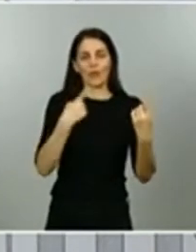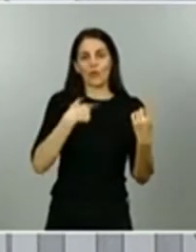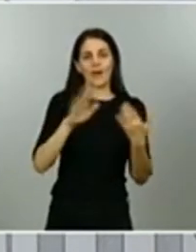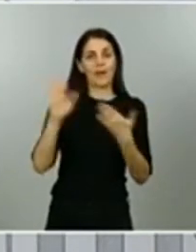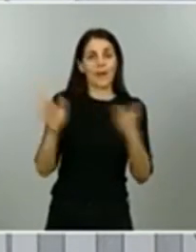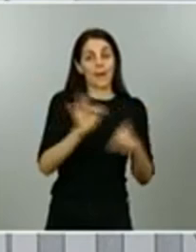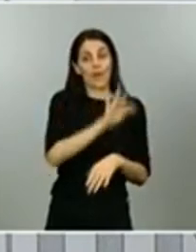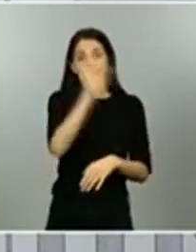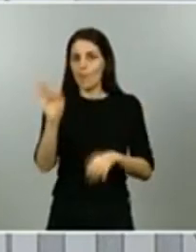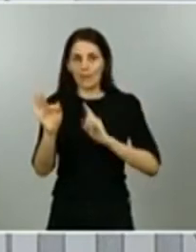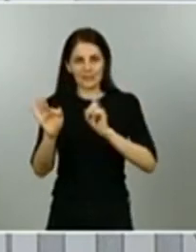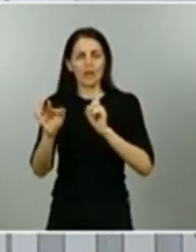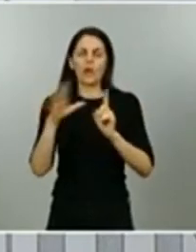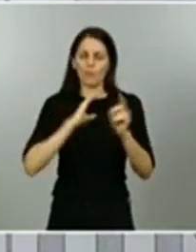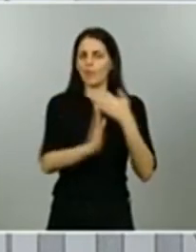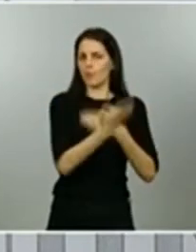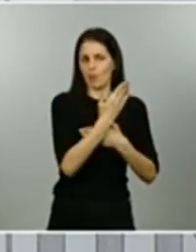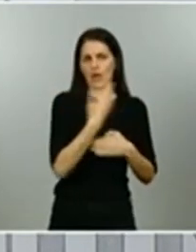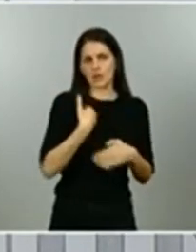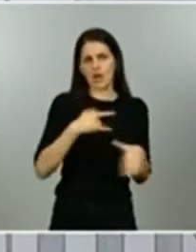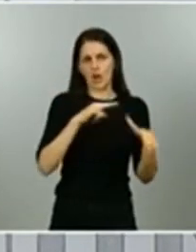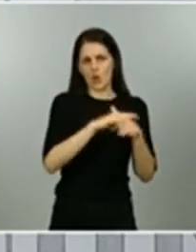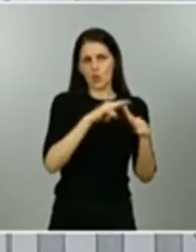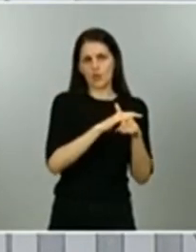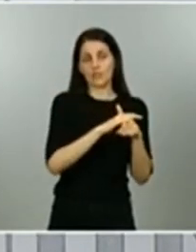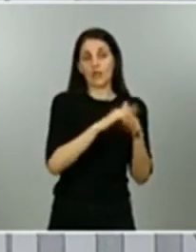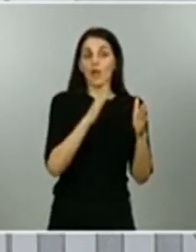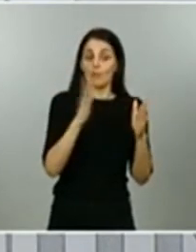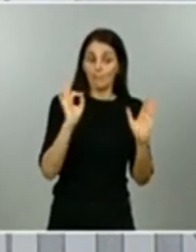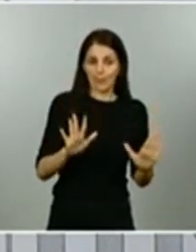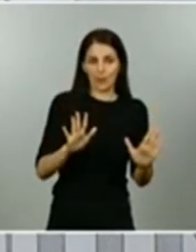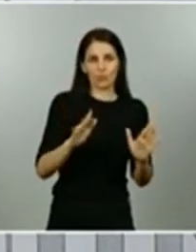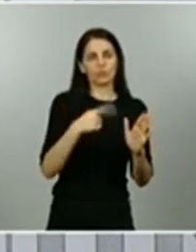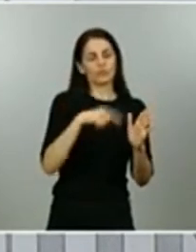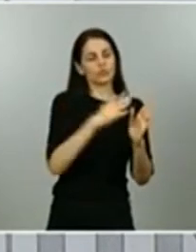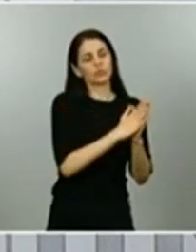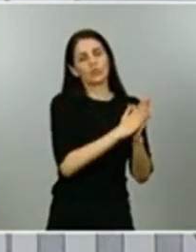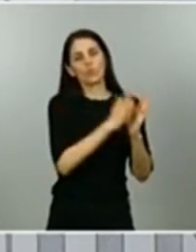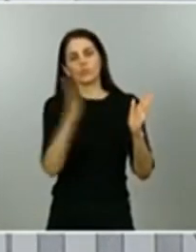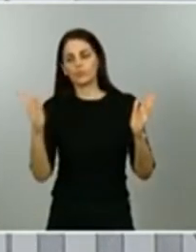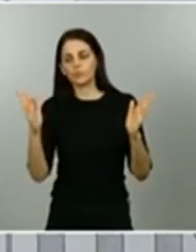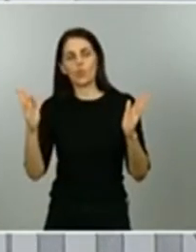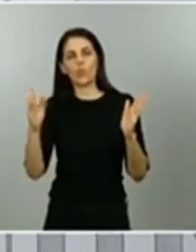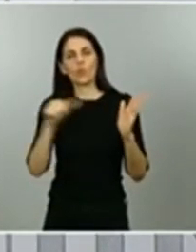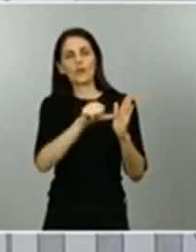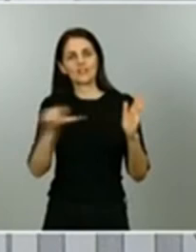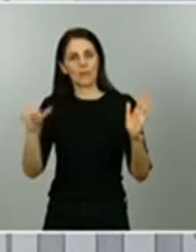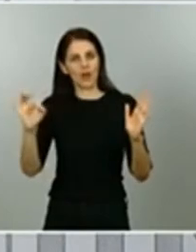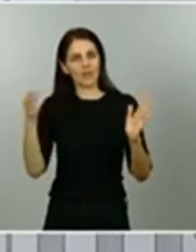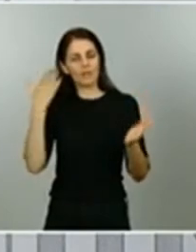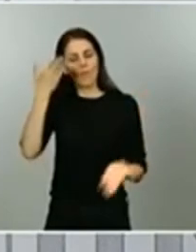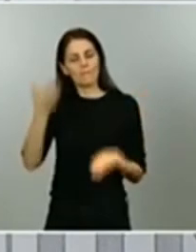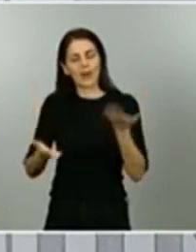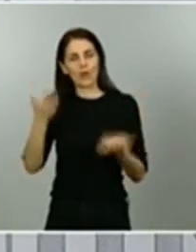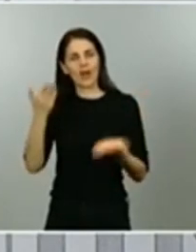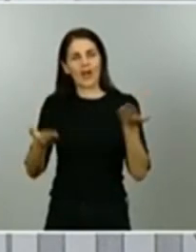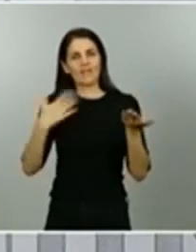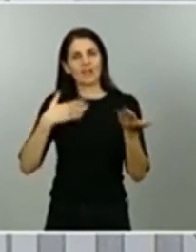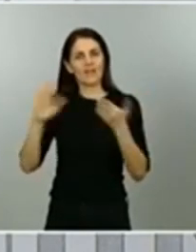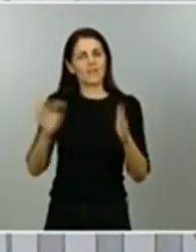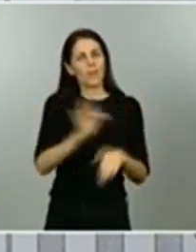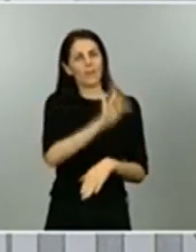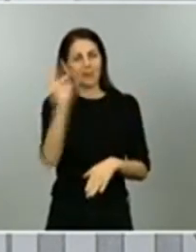decir las decisiones las tomaríamos siempre a finales de semana y después de reunirnos bilateralmente y de analizar técnicamente la